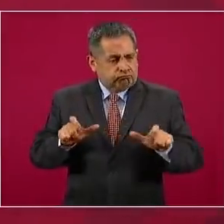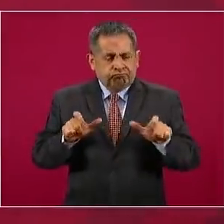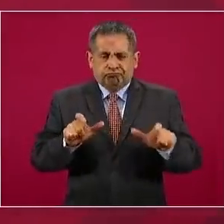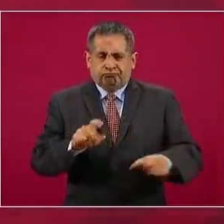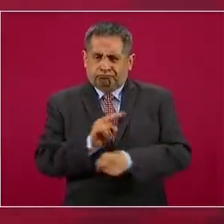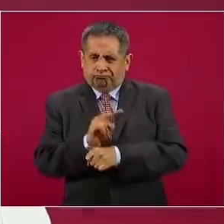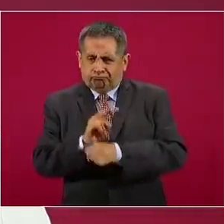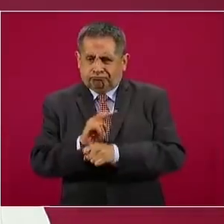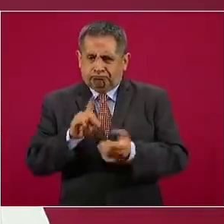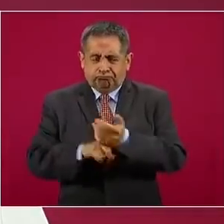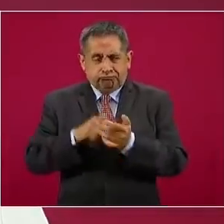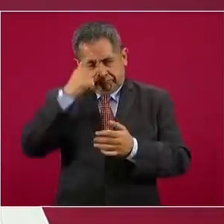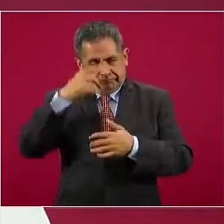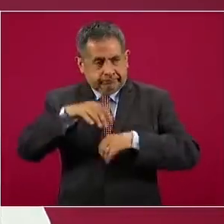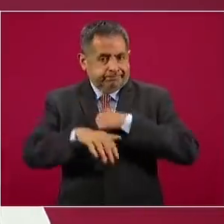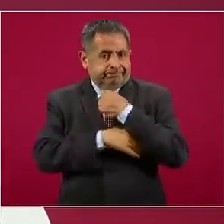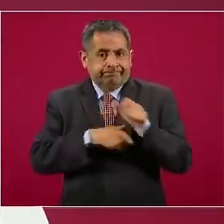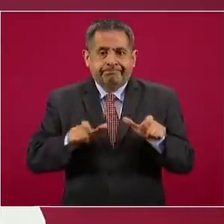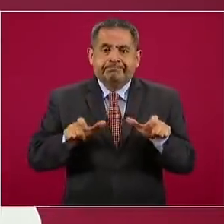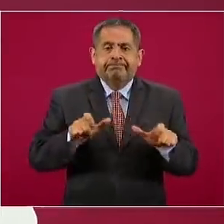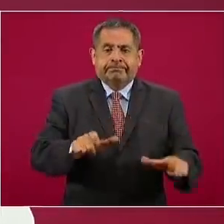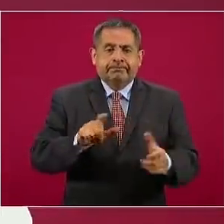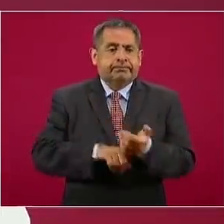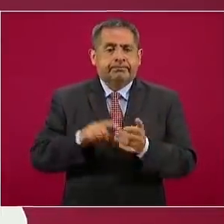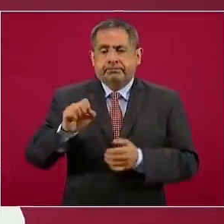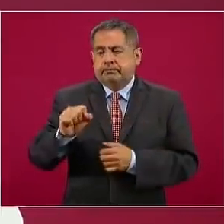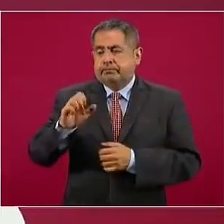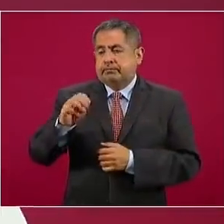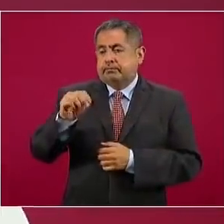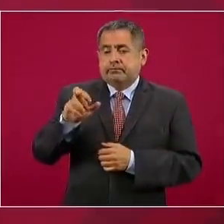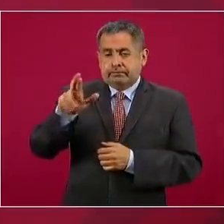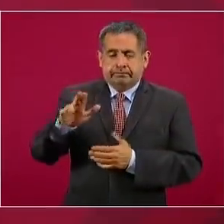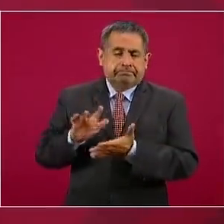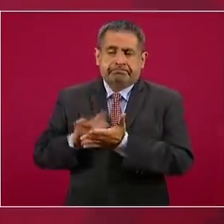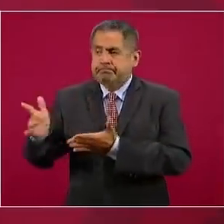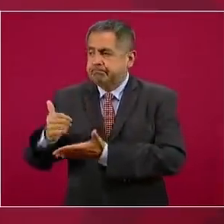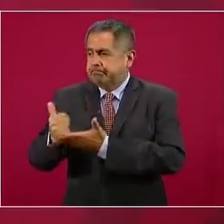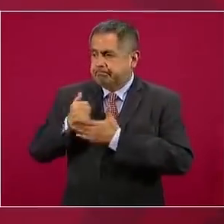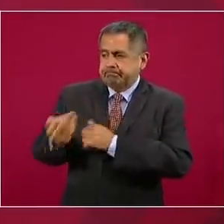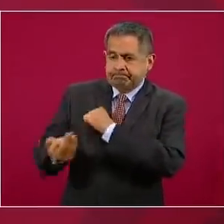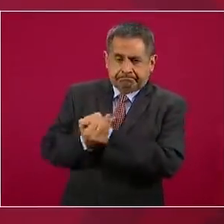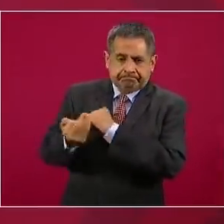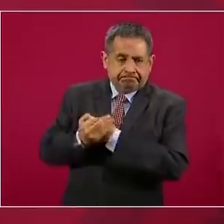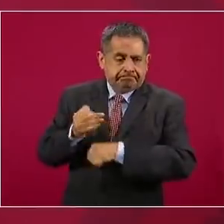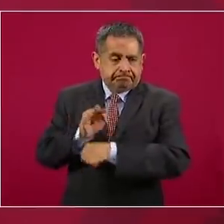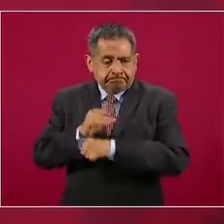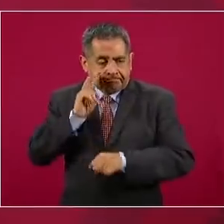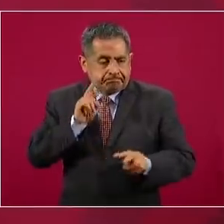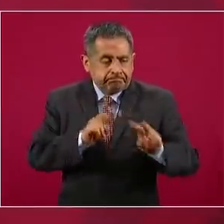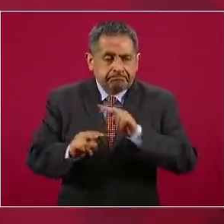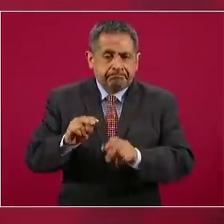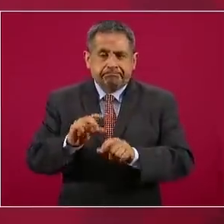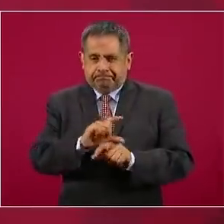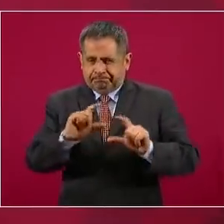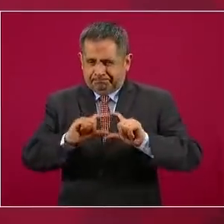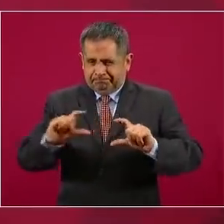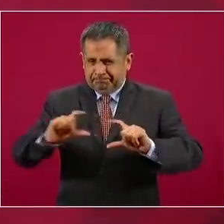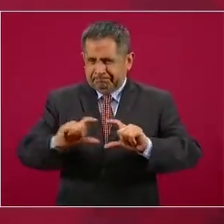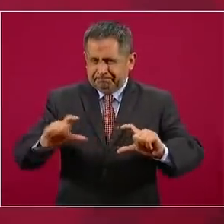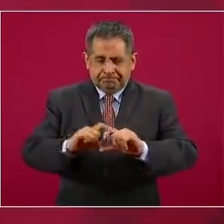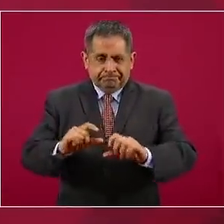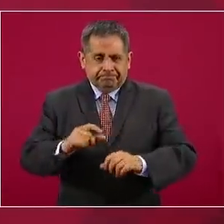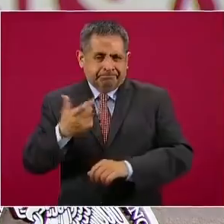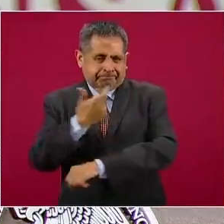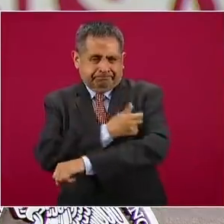un poco aseguradas por la Secretaría de Marina, estamos agradecidos con la Secretaría de Marina por ese trabajo, han sido